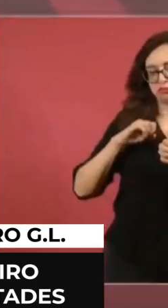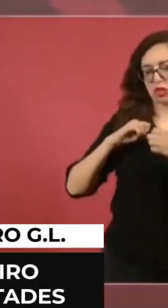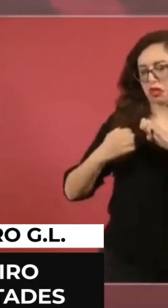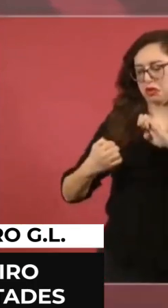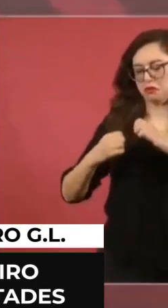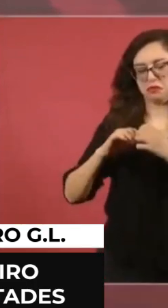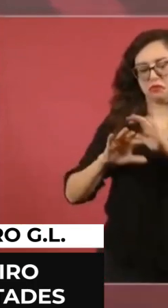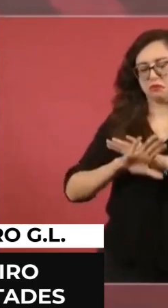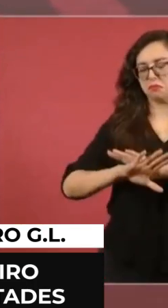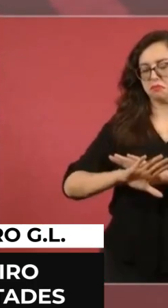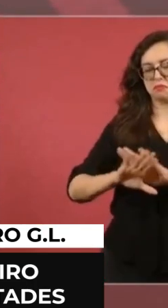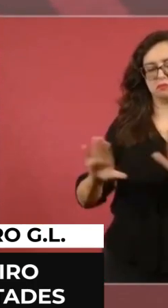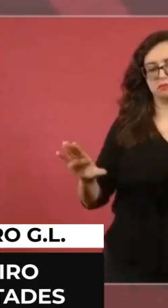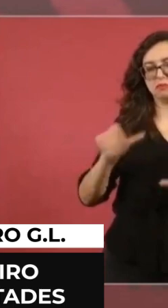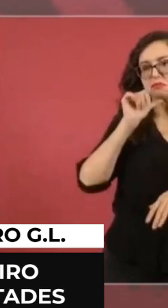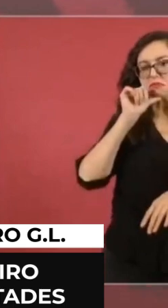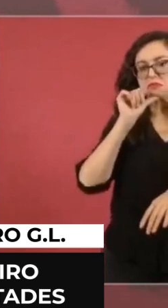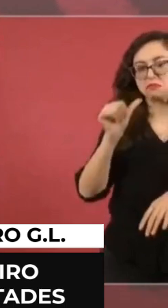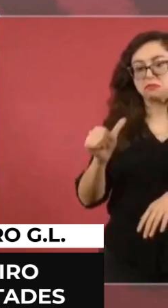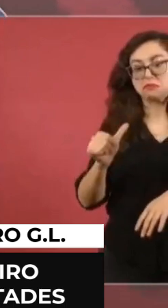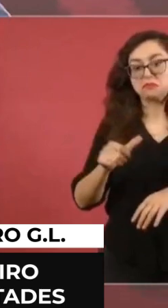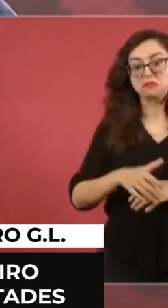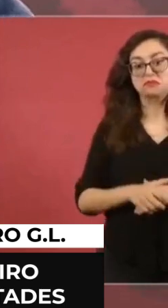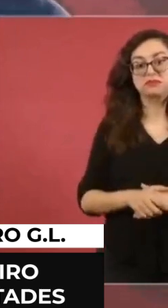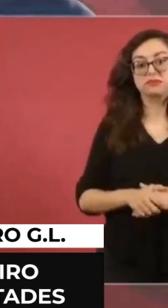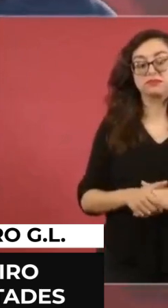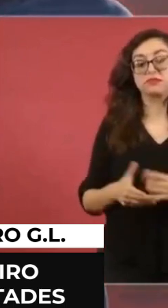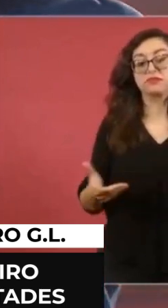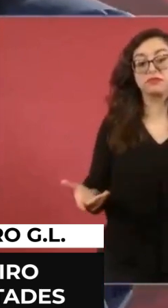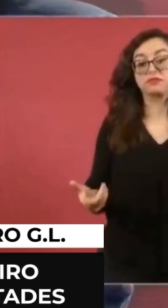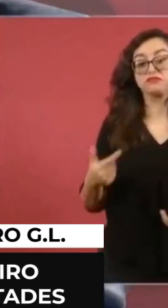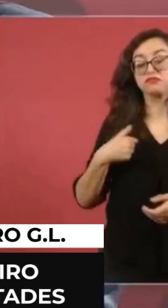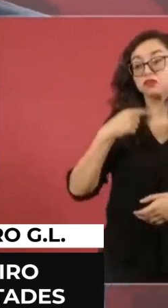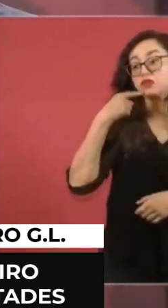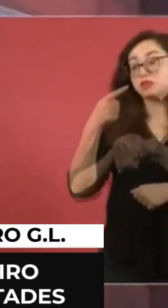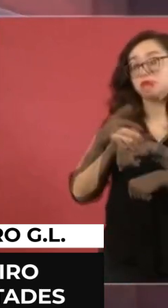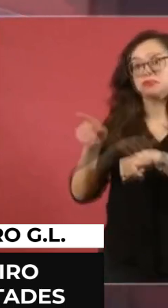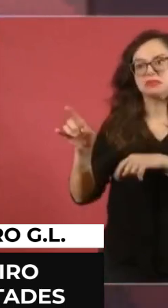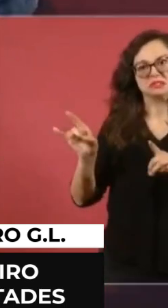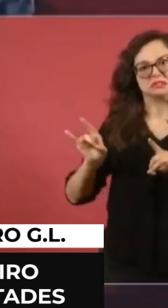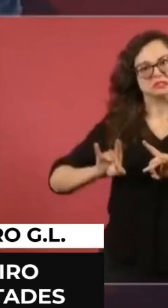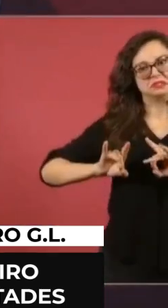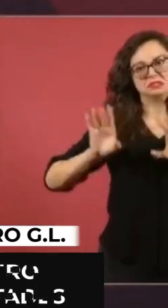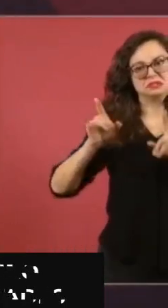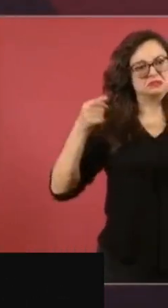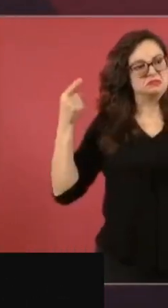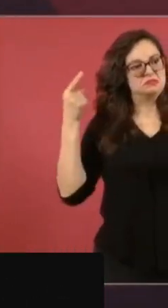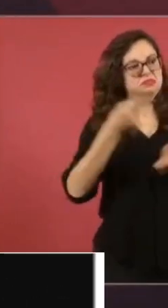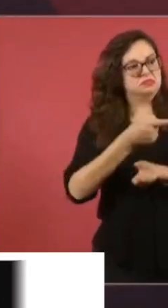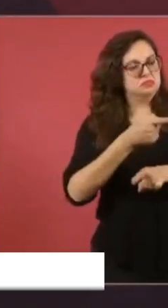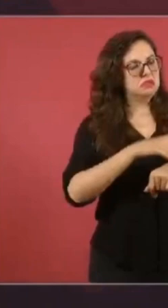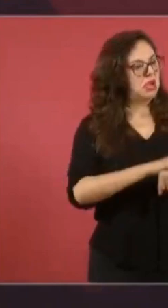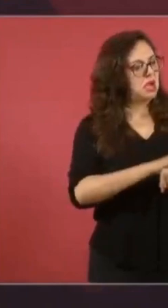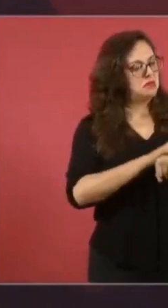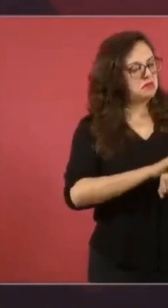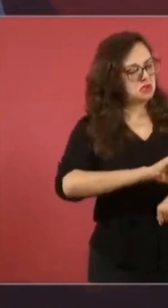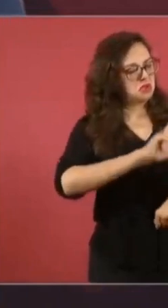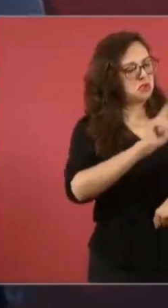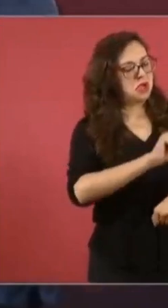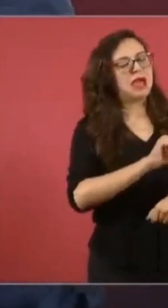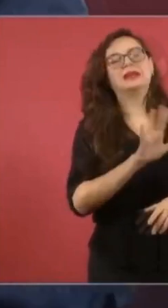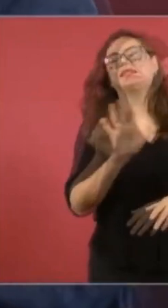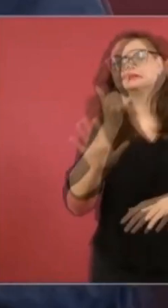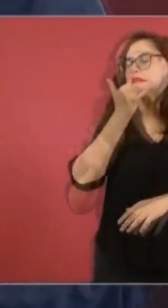adversarios, pero como le dije amigo, dice usted, no es mi amigo, tiene razón, es mi adversario, él es